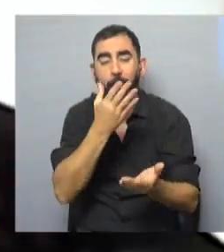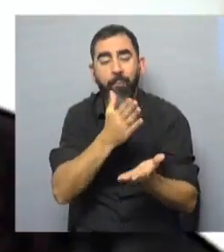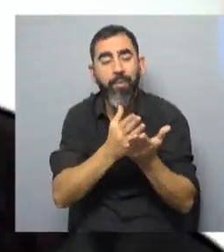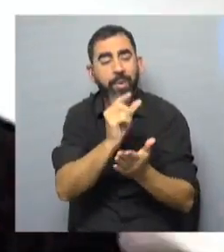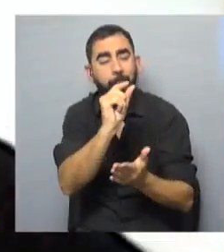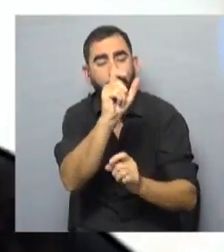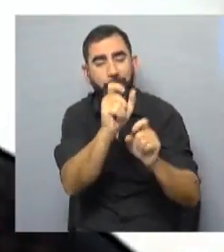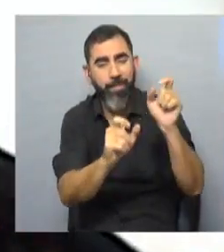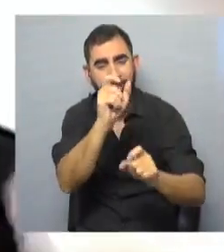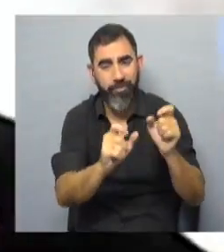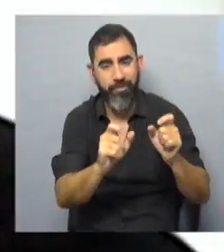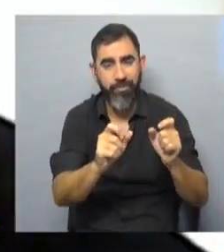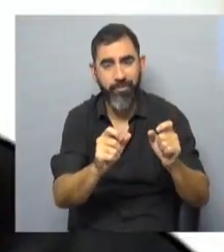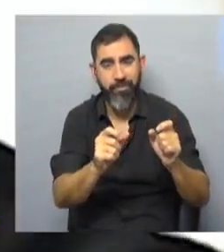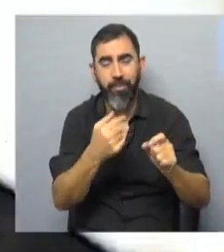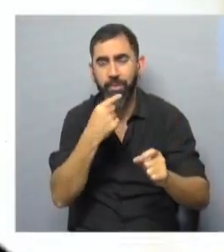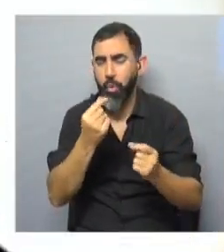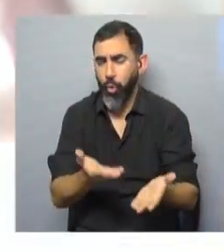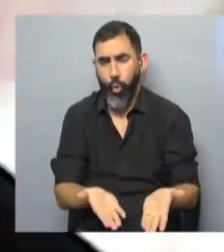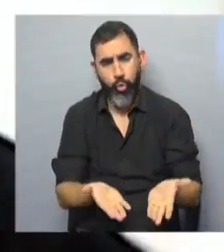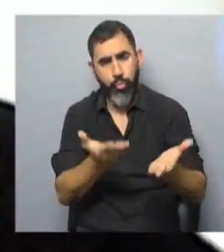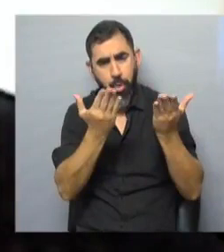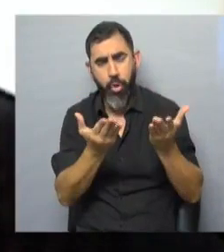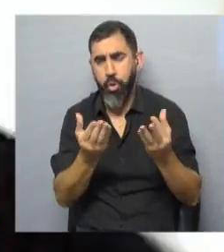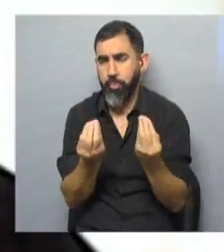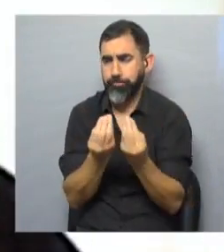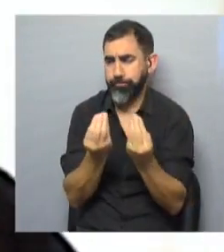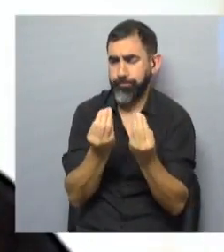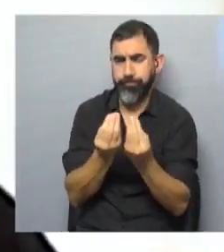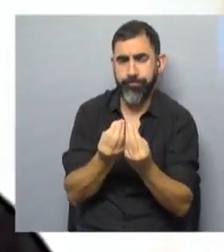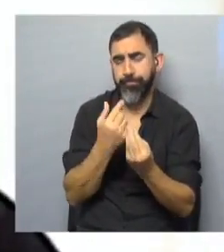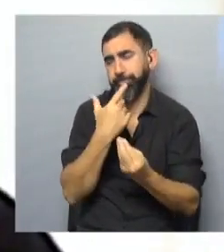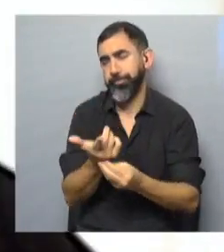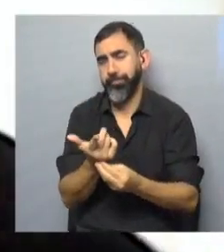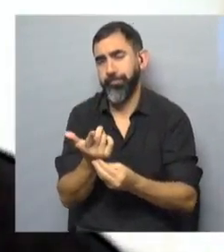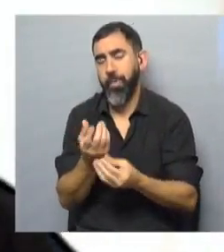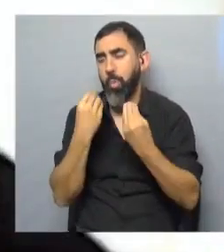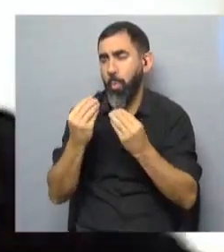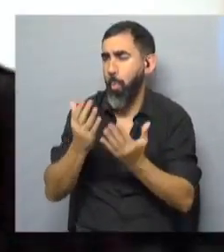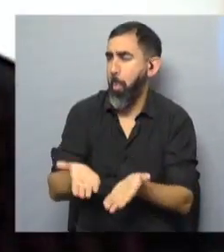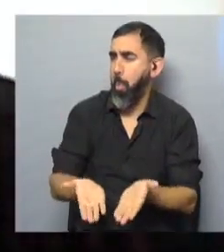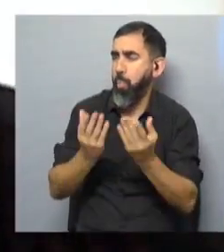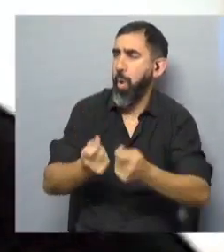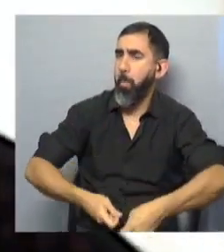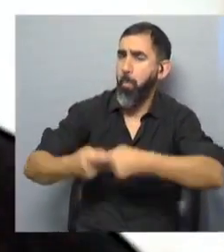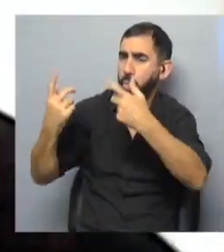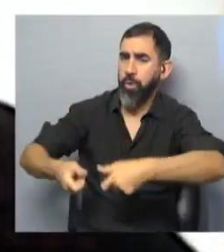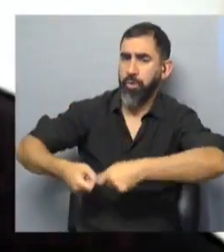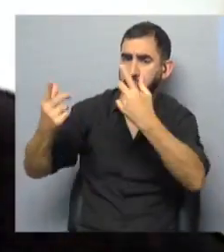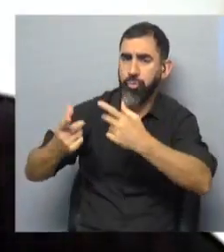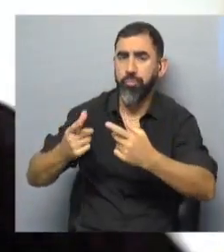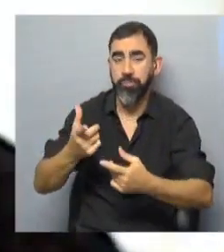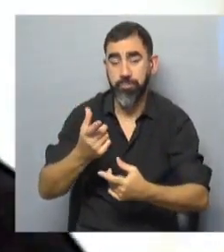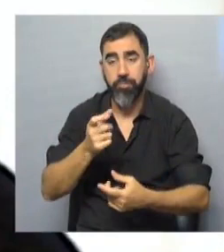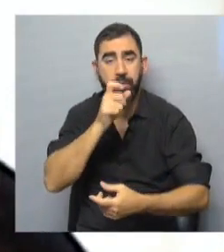a unos pocos. Habla de ese enorme crecimiento, habla de esa cantidad enorme, de cómo ha crecido la exportación. Eso